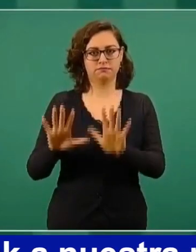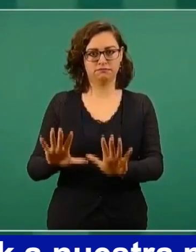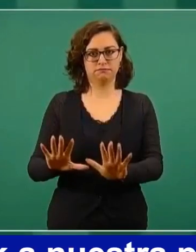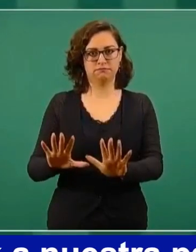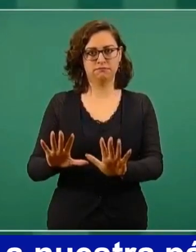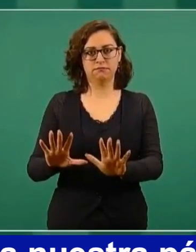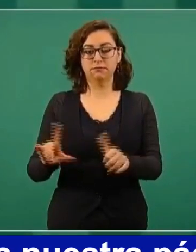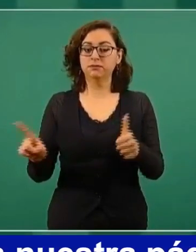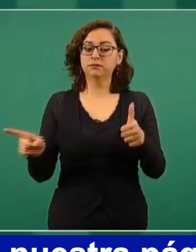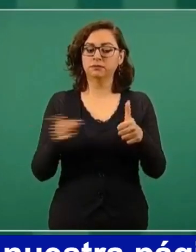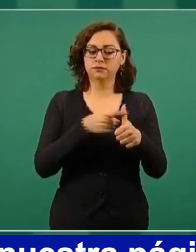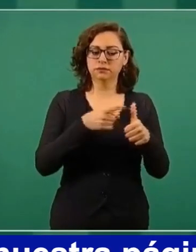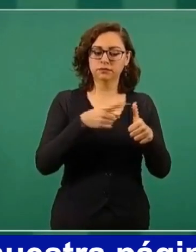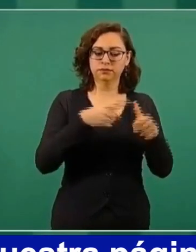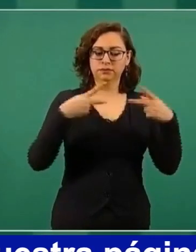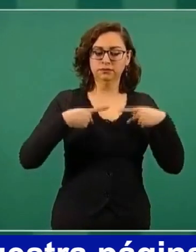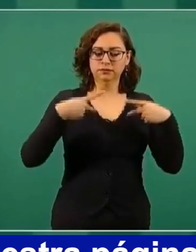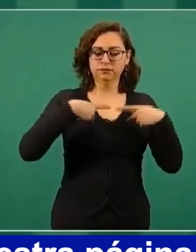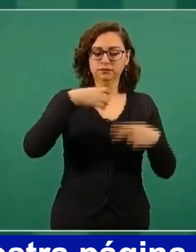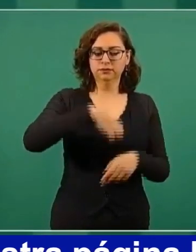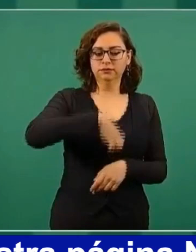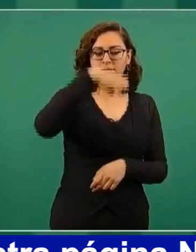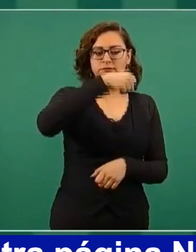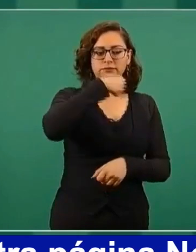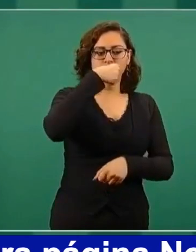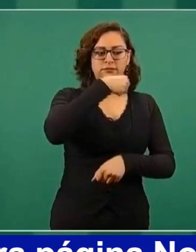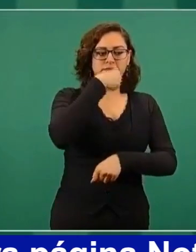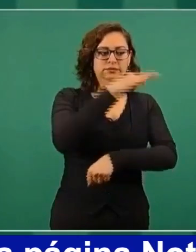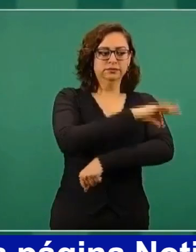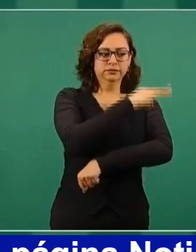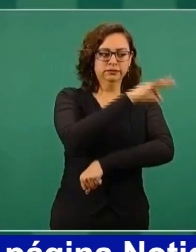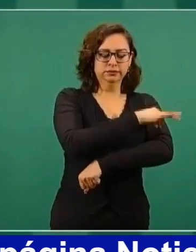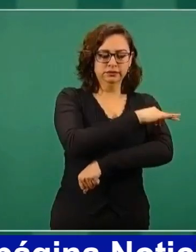y a maestros y maestros.